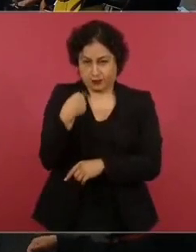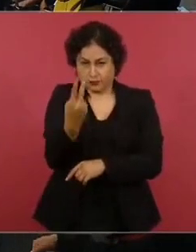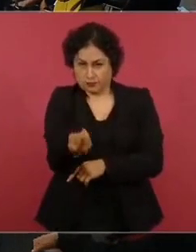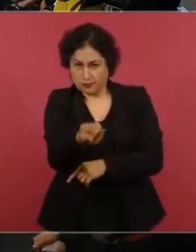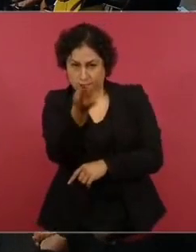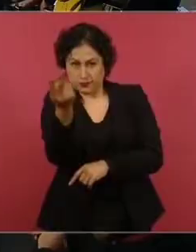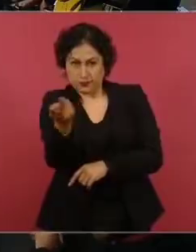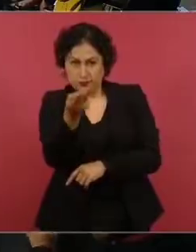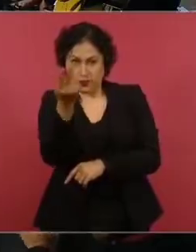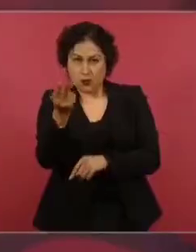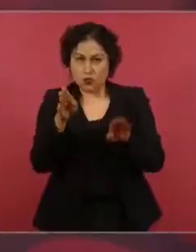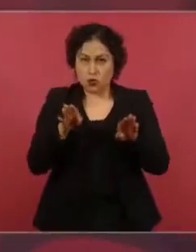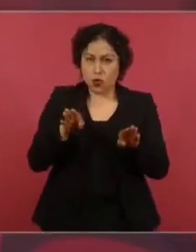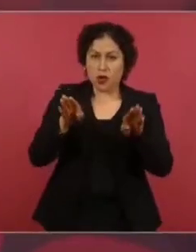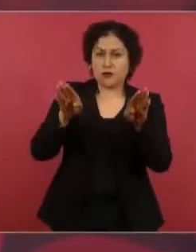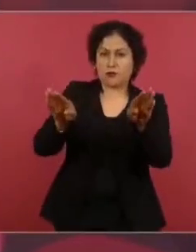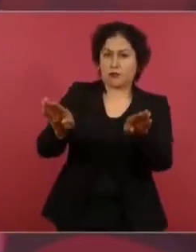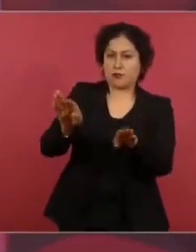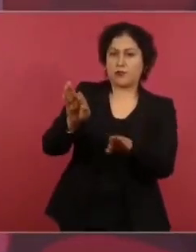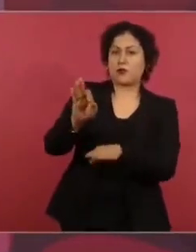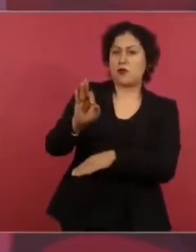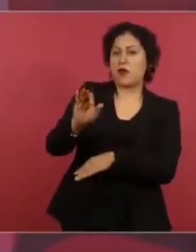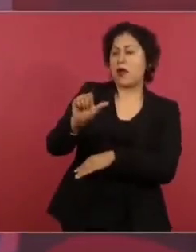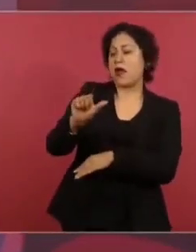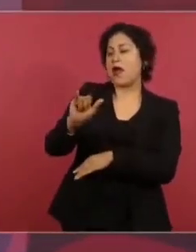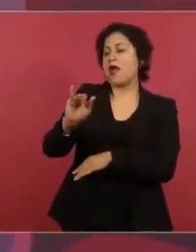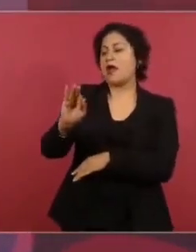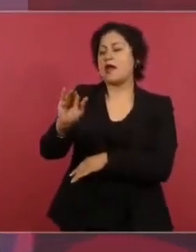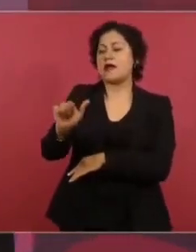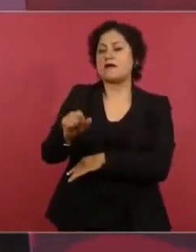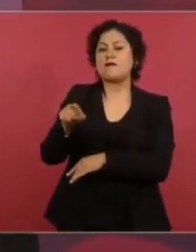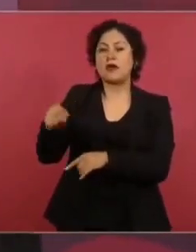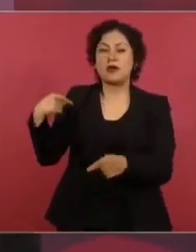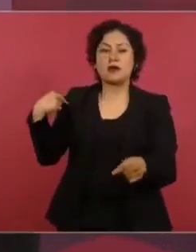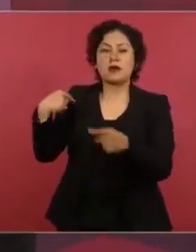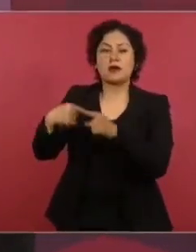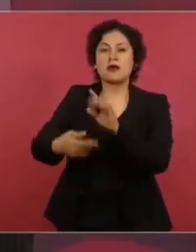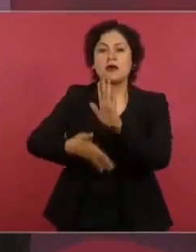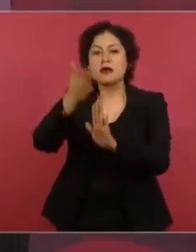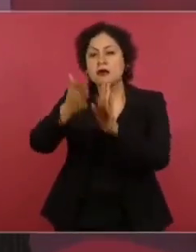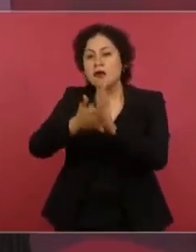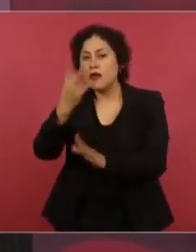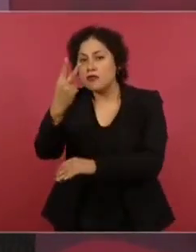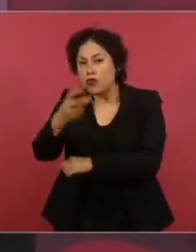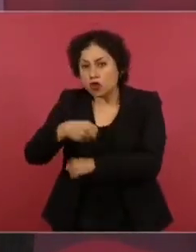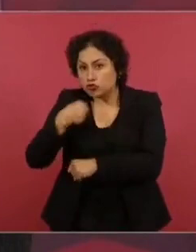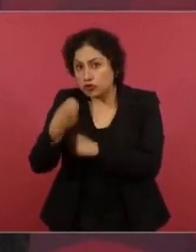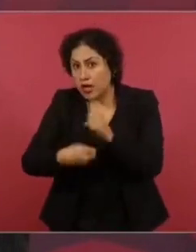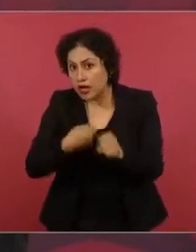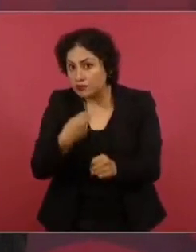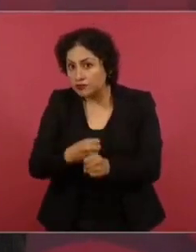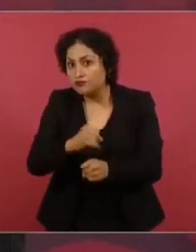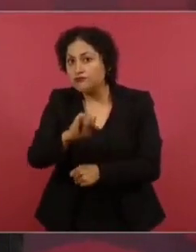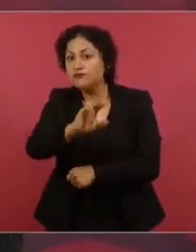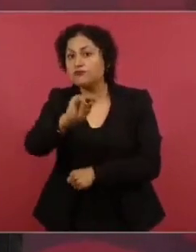en dos años? ¿Qué no vamos a hacer el Tren Maya en cinco años?